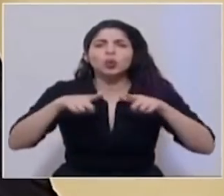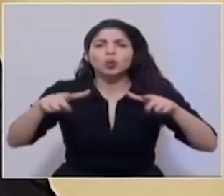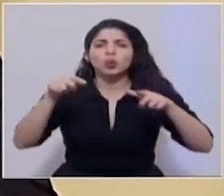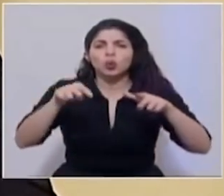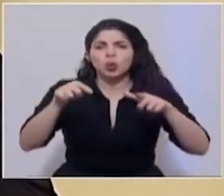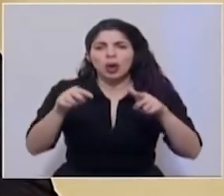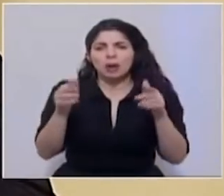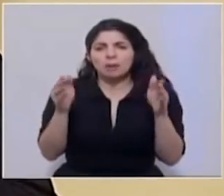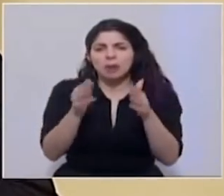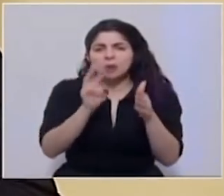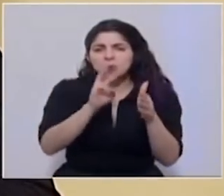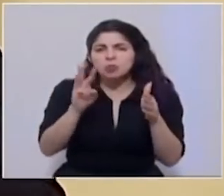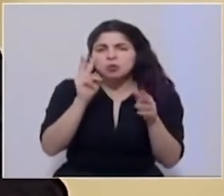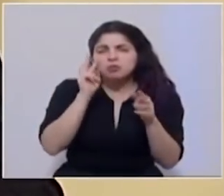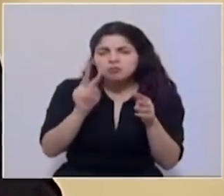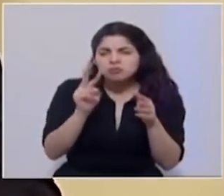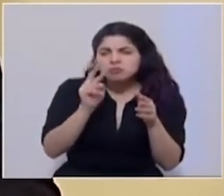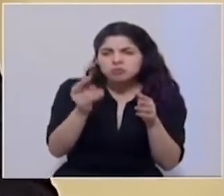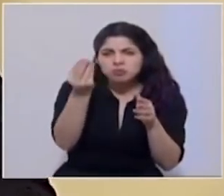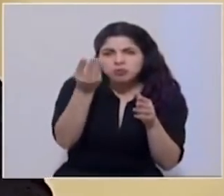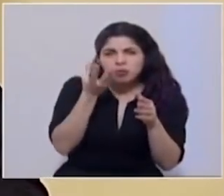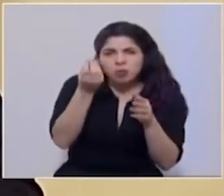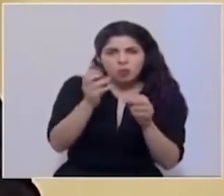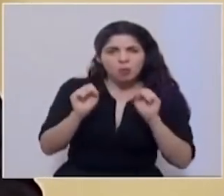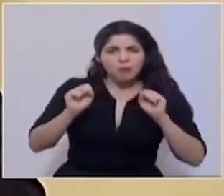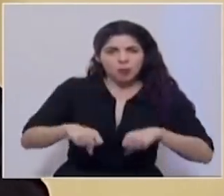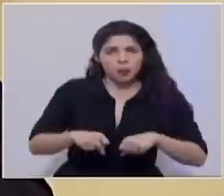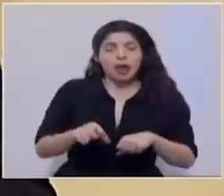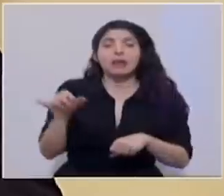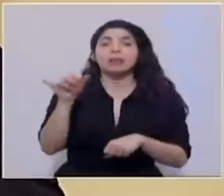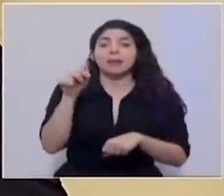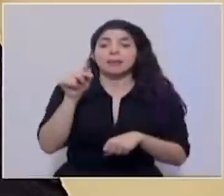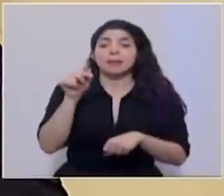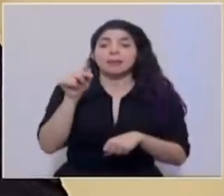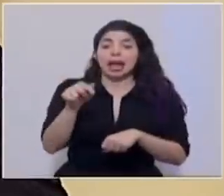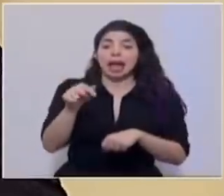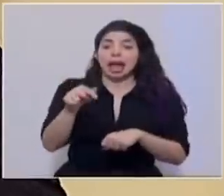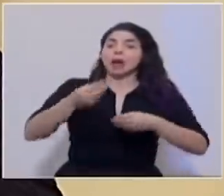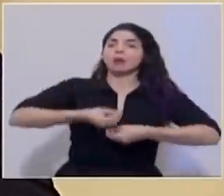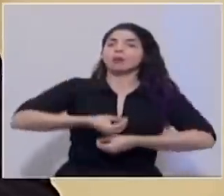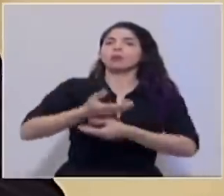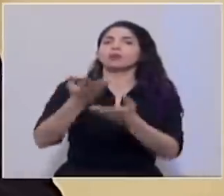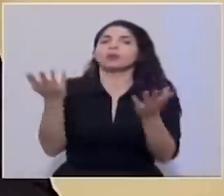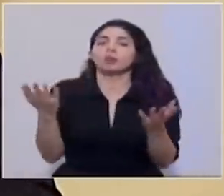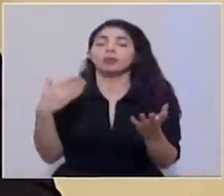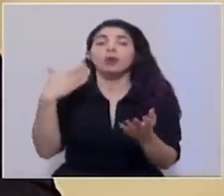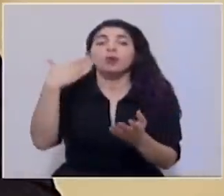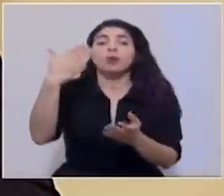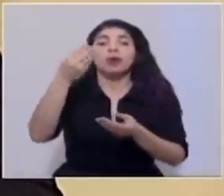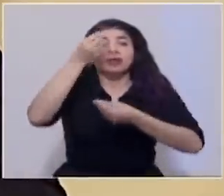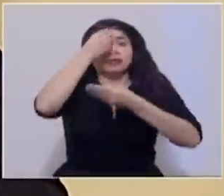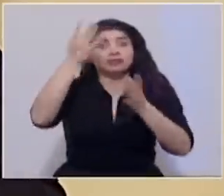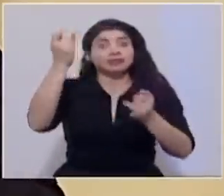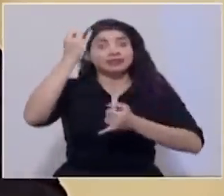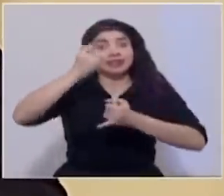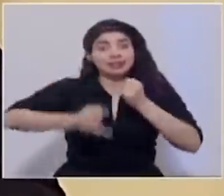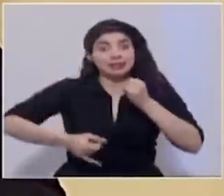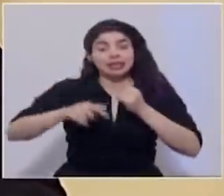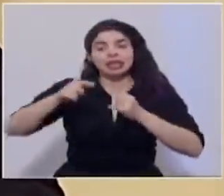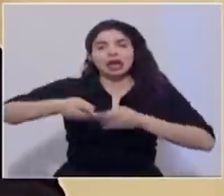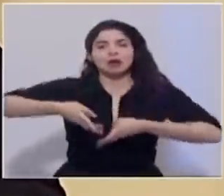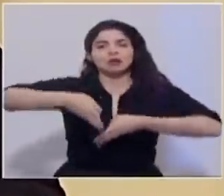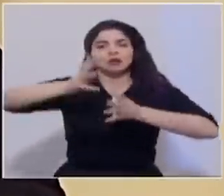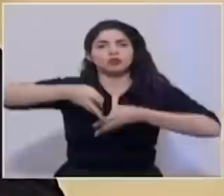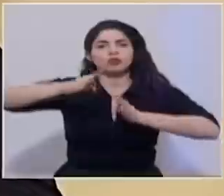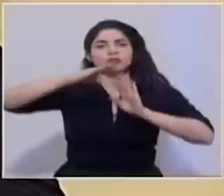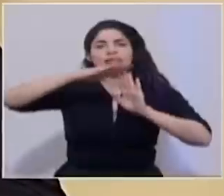se puede seguir el detalle y a la vez se publicará, una vez terminado este anuncio, toda la lista